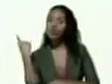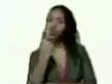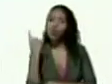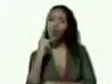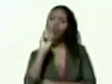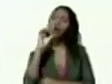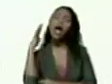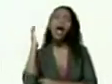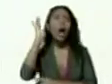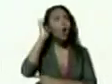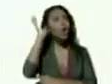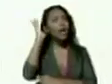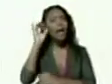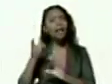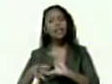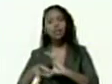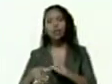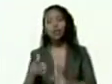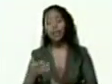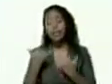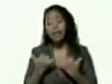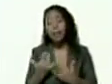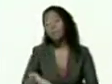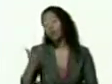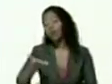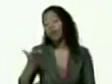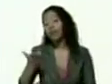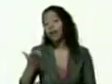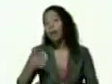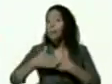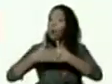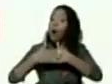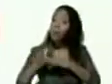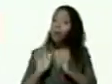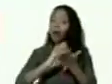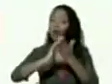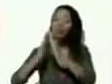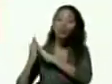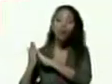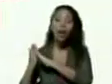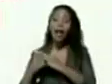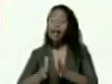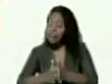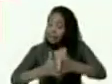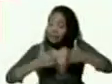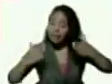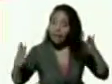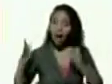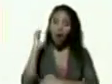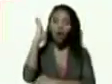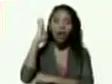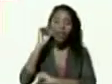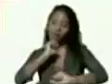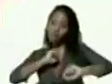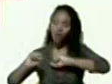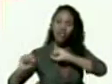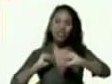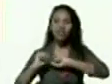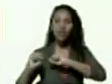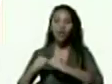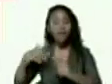jornada de carnetización que ya es importante vamos a abrirla como una gran jornada de motivación y